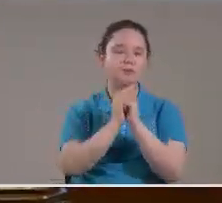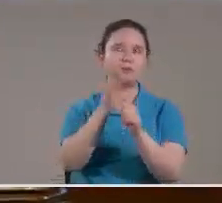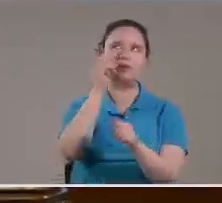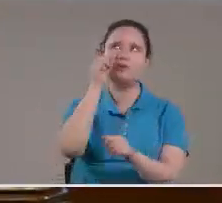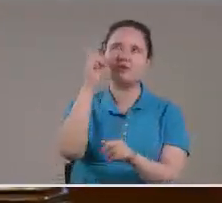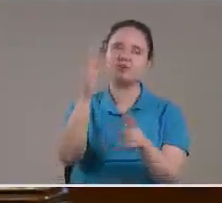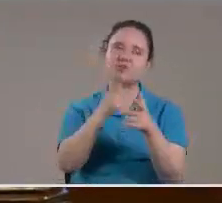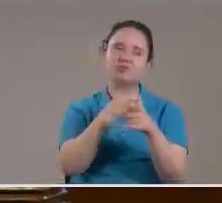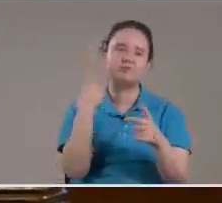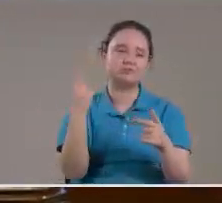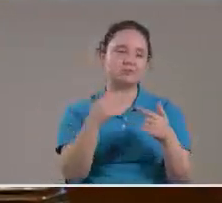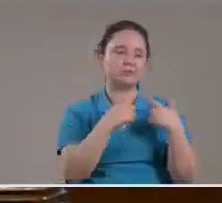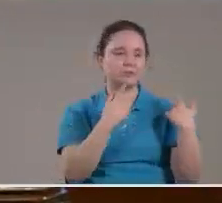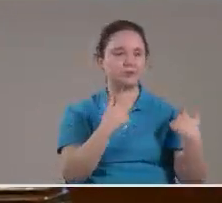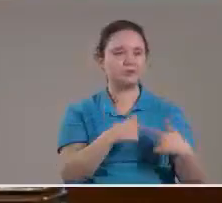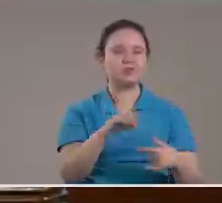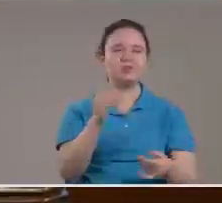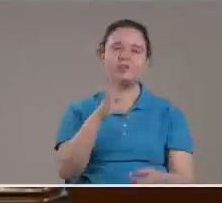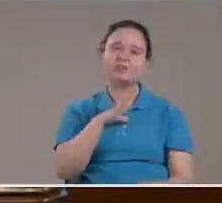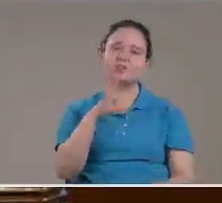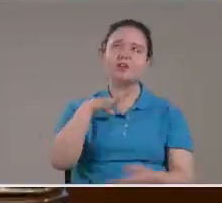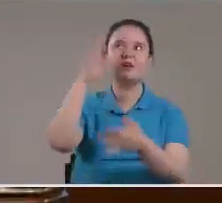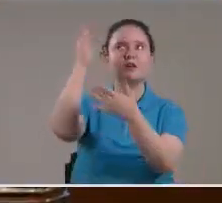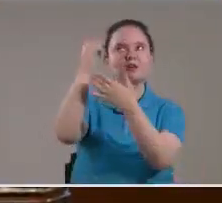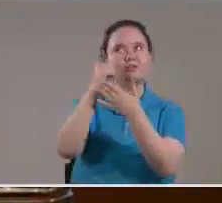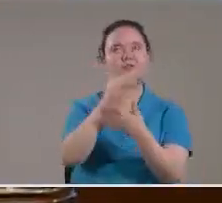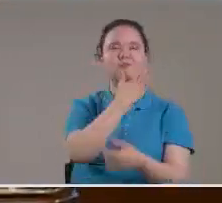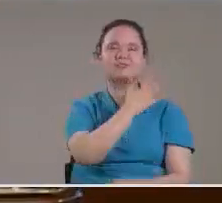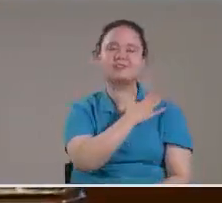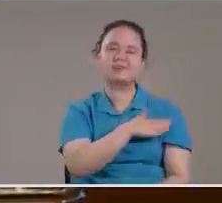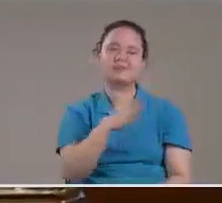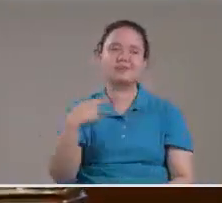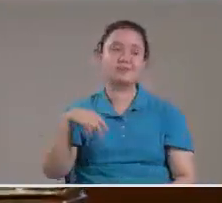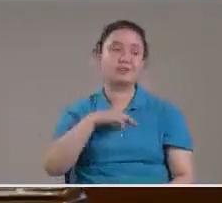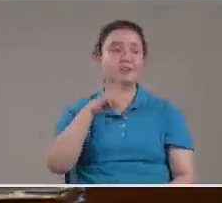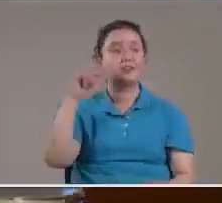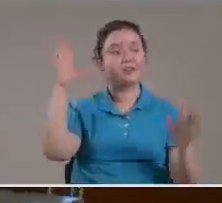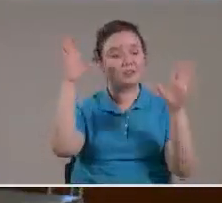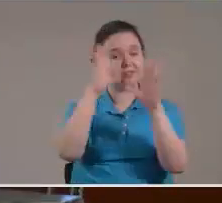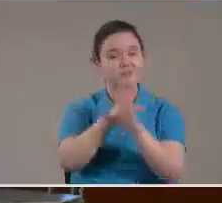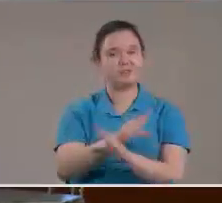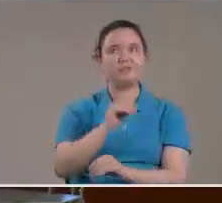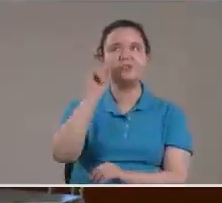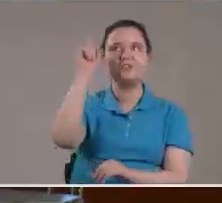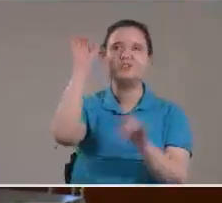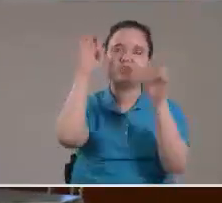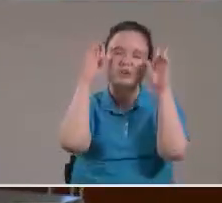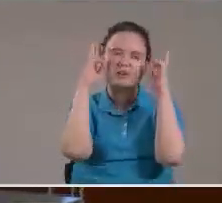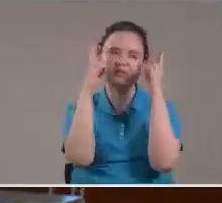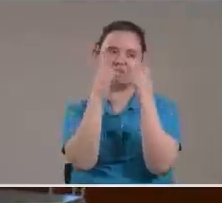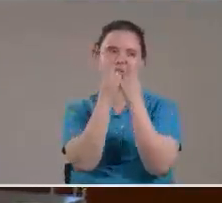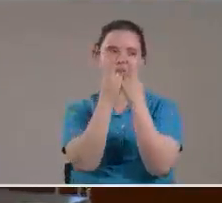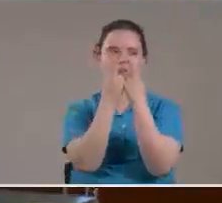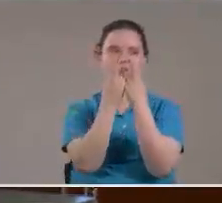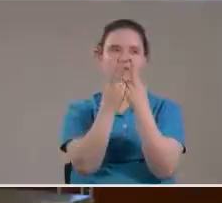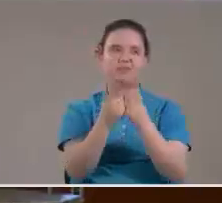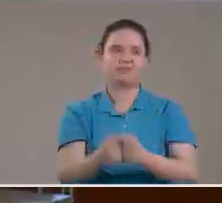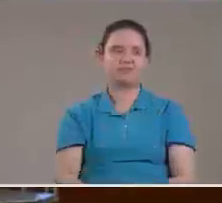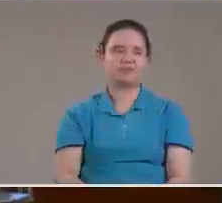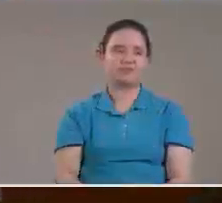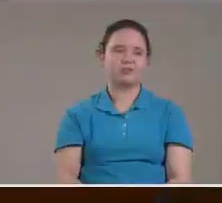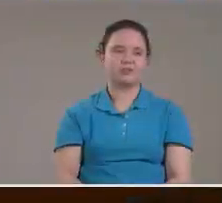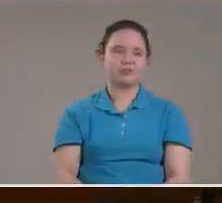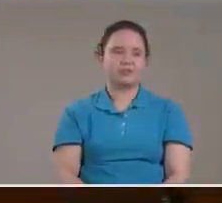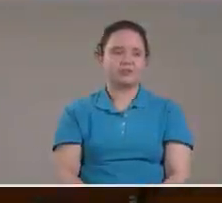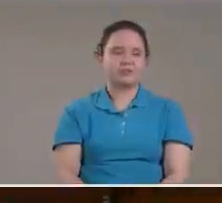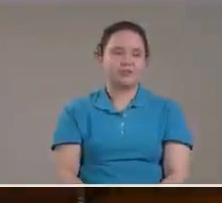A Dios con todo mi corazón Que tenga piedad De nosotros Y que no se nos oscurezca La luz de su revelación Ni solo